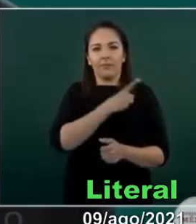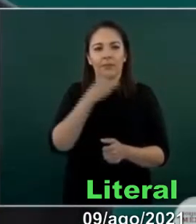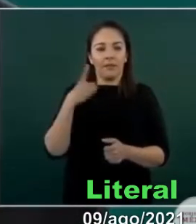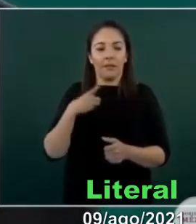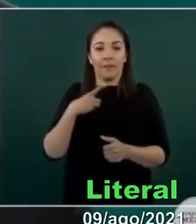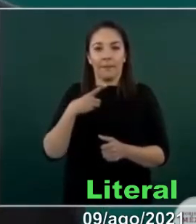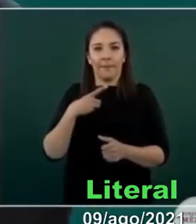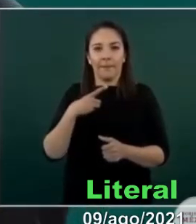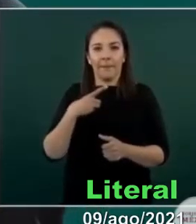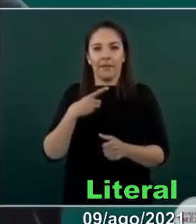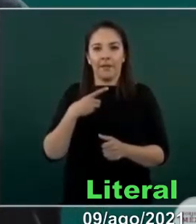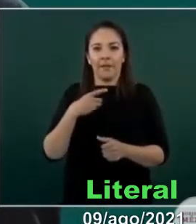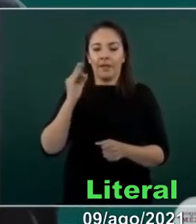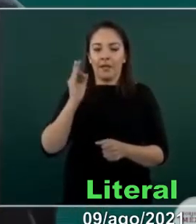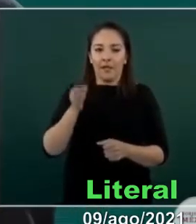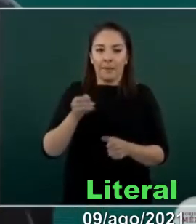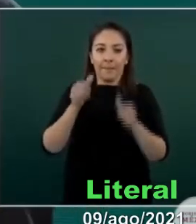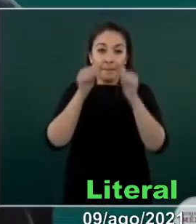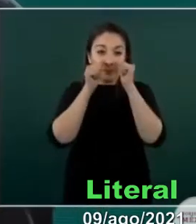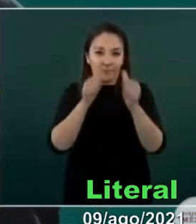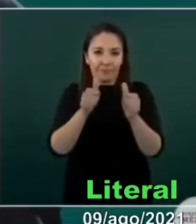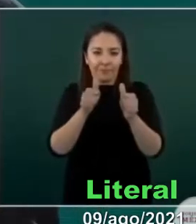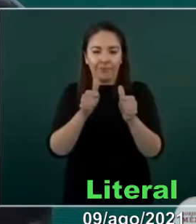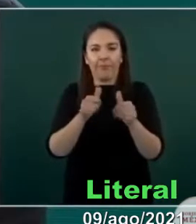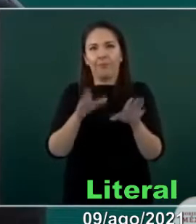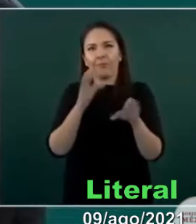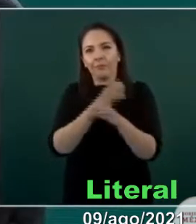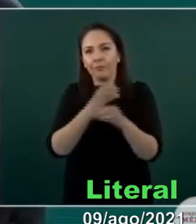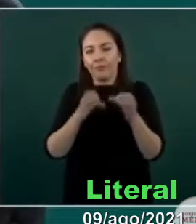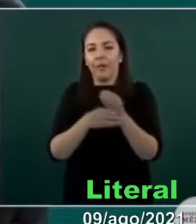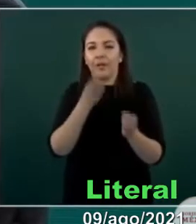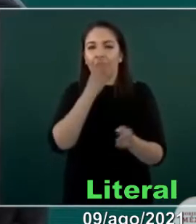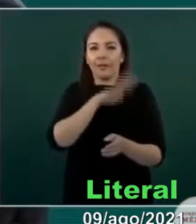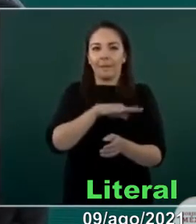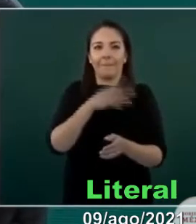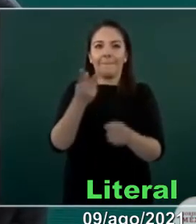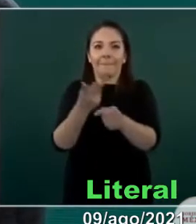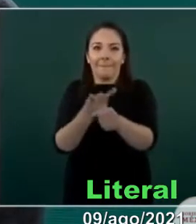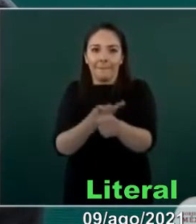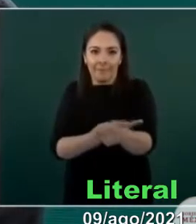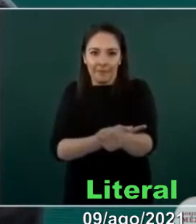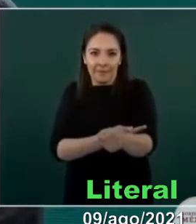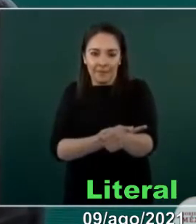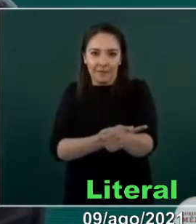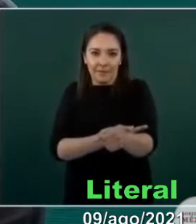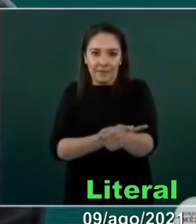todos los